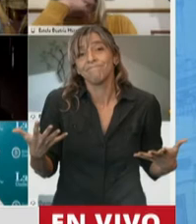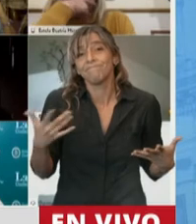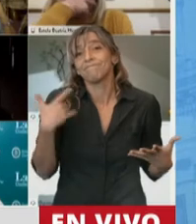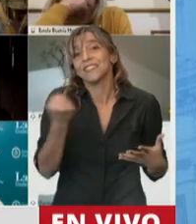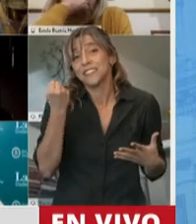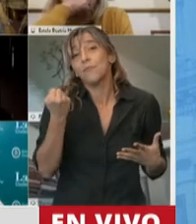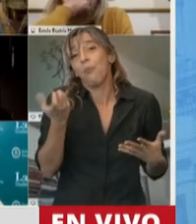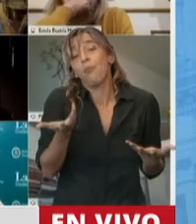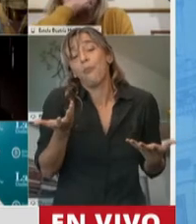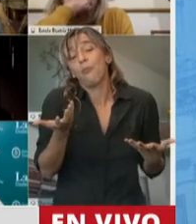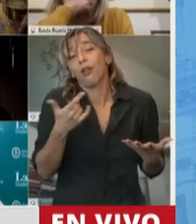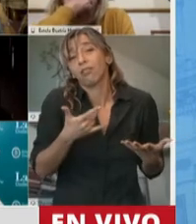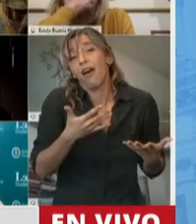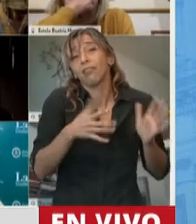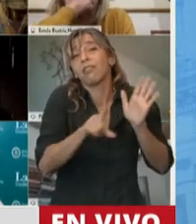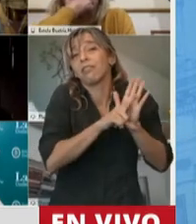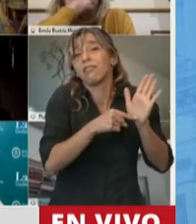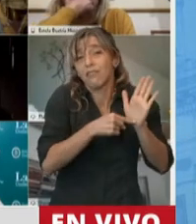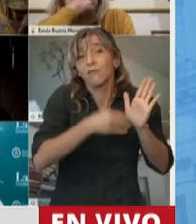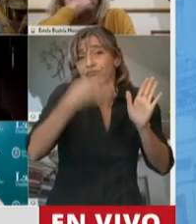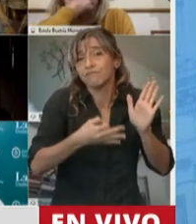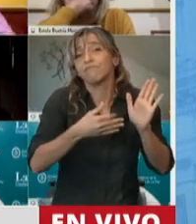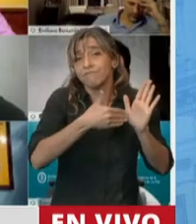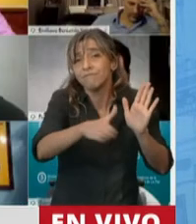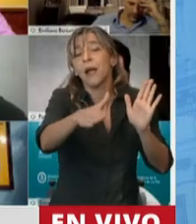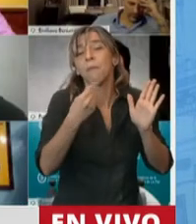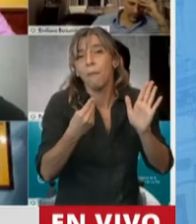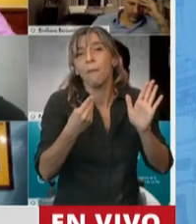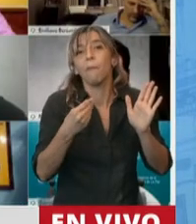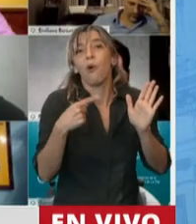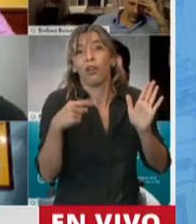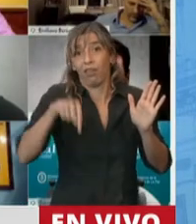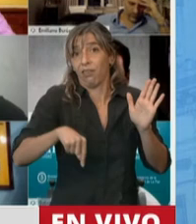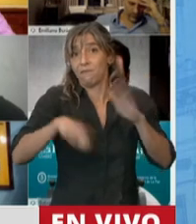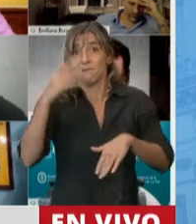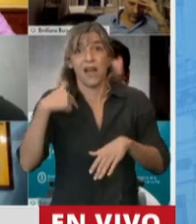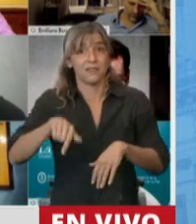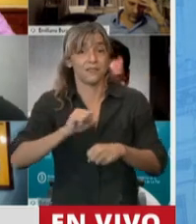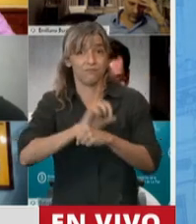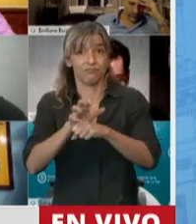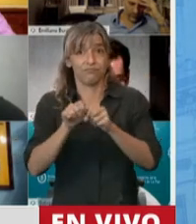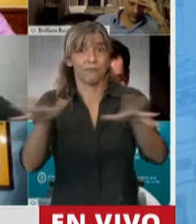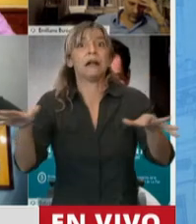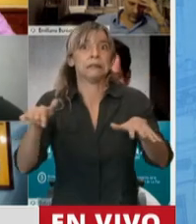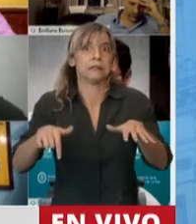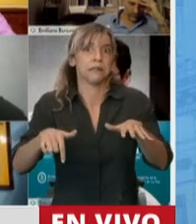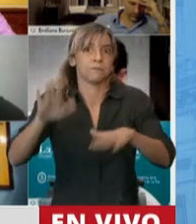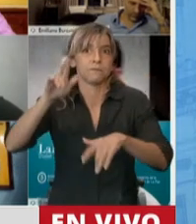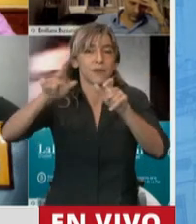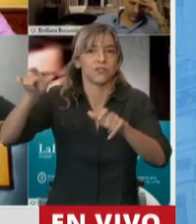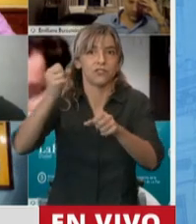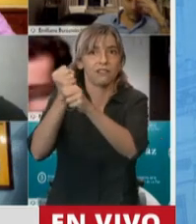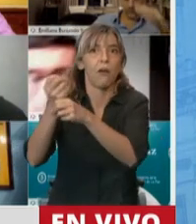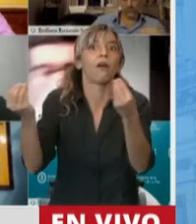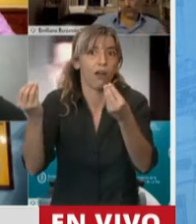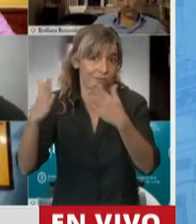teletrabajo en estos últimos tiempos de aislamiento obligatorio se ha incrementado. Dicho